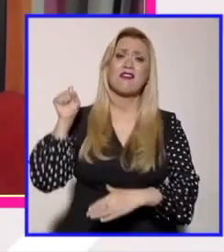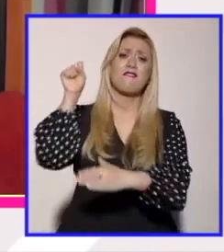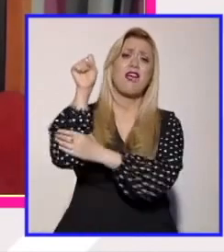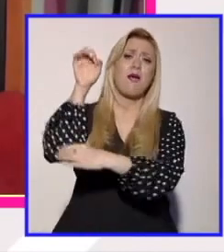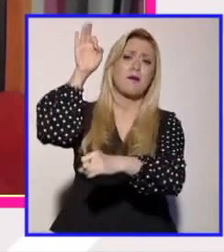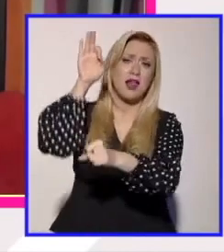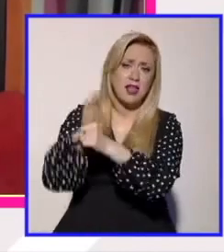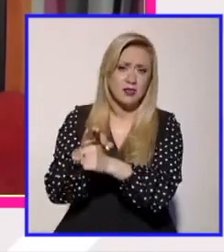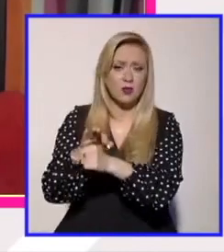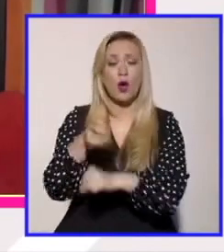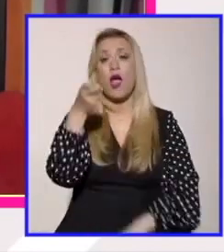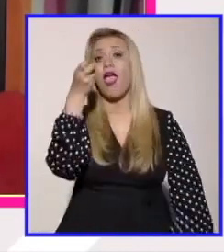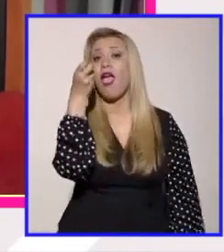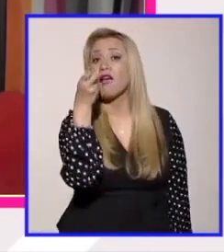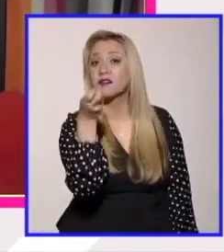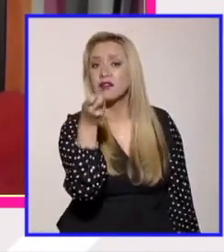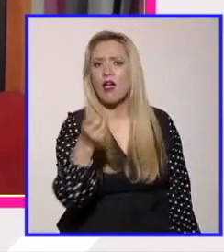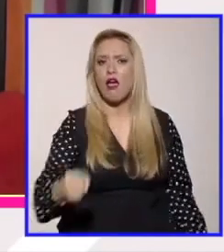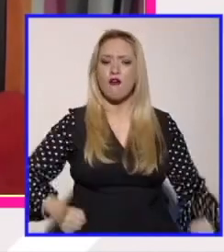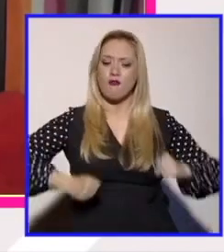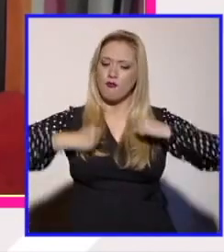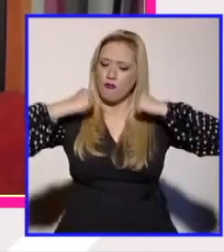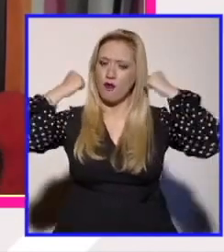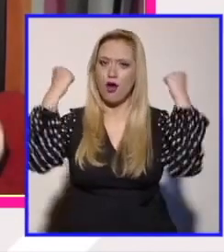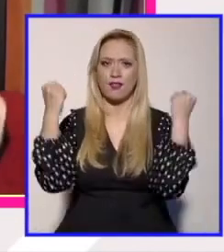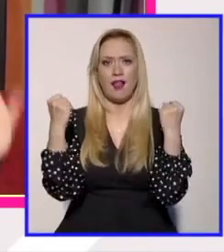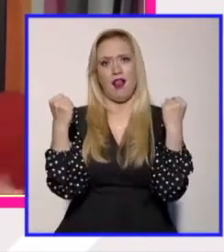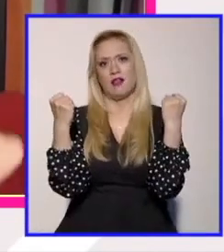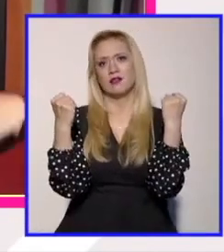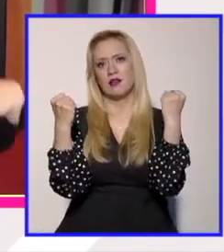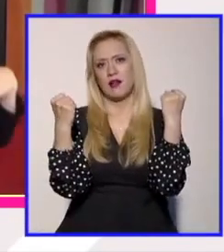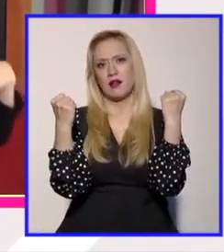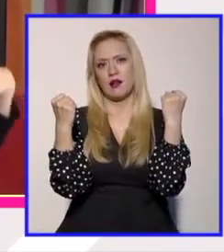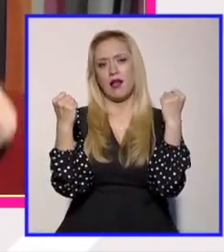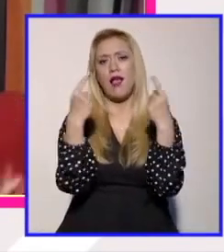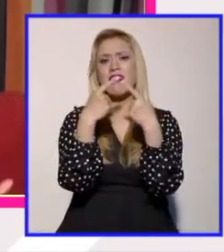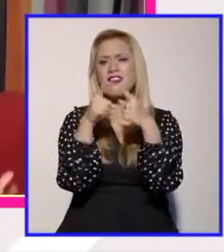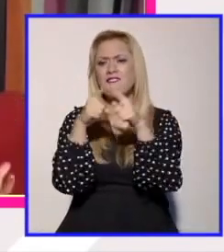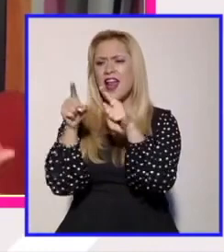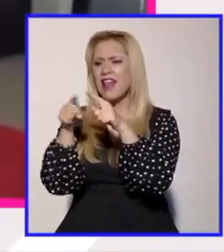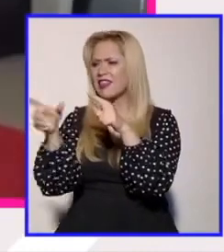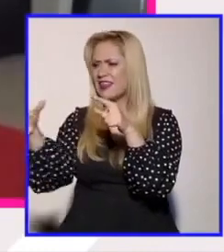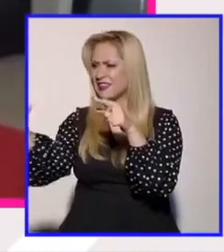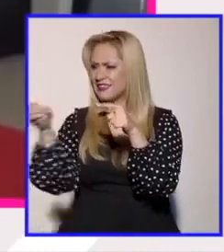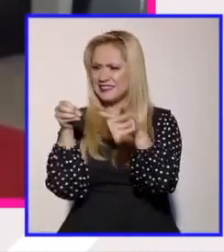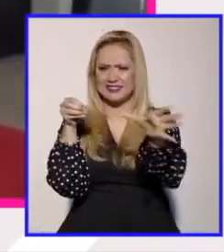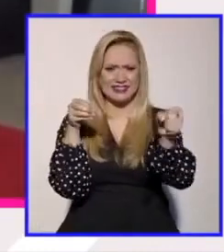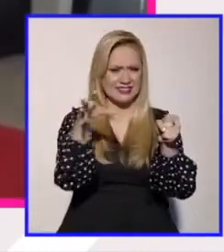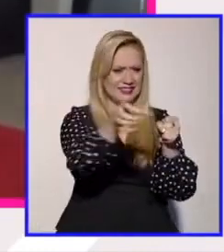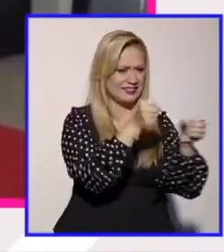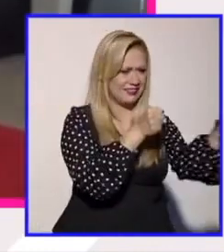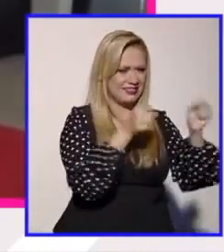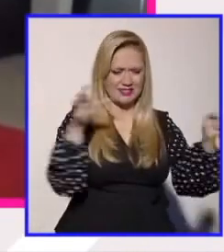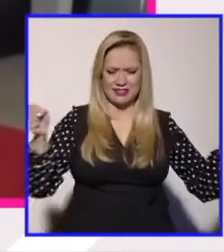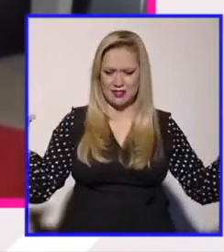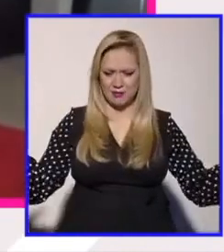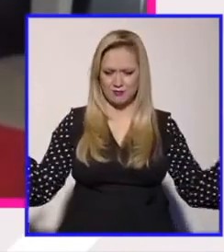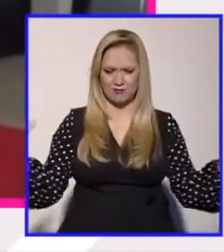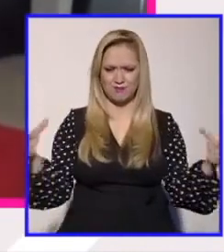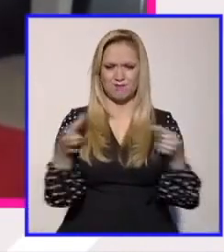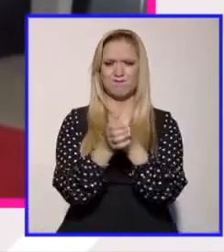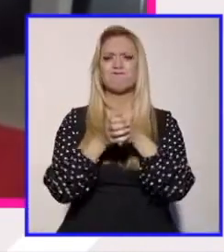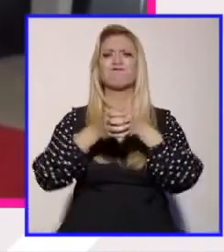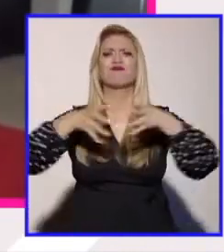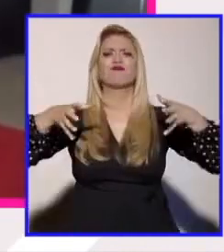y esa es la fortaleza la fortaleza es entender estas diferencias negociarlas verlas como espacios que en últimas también hasta